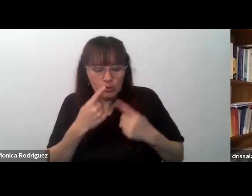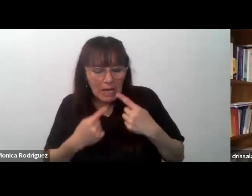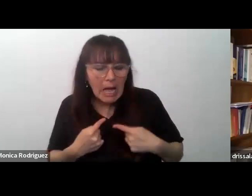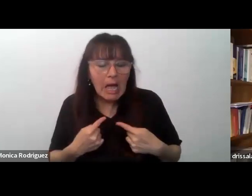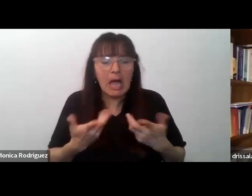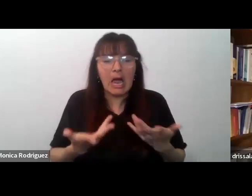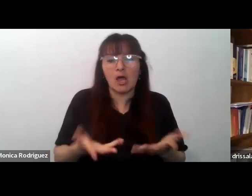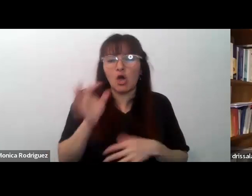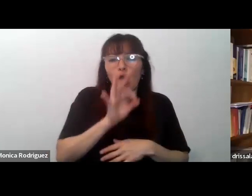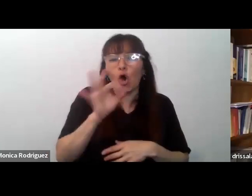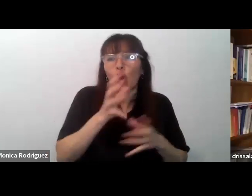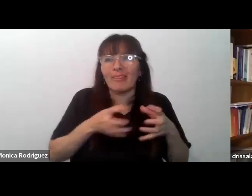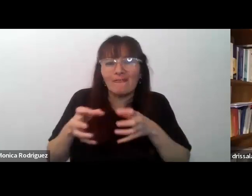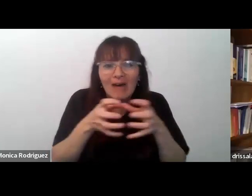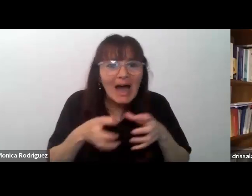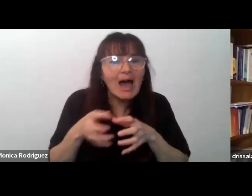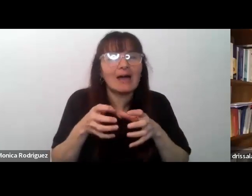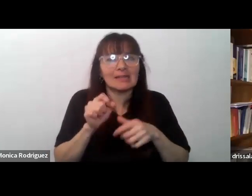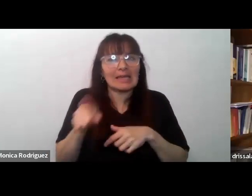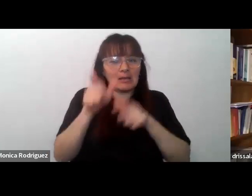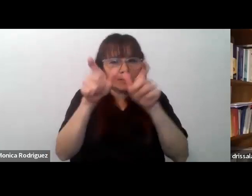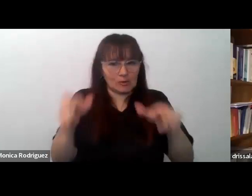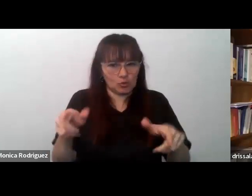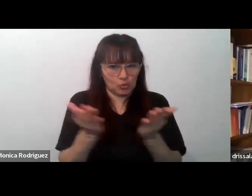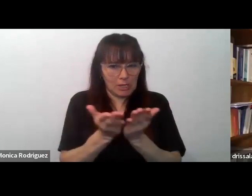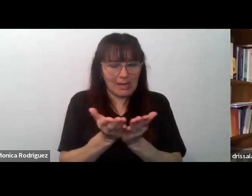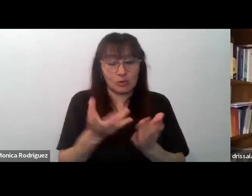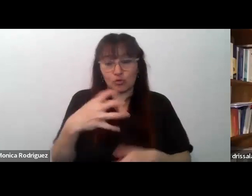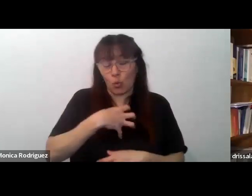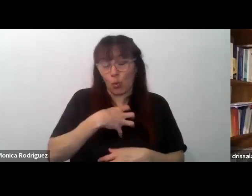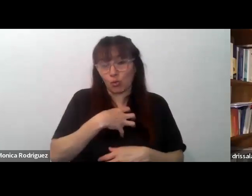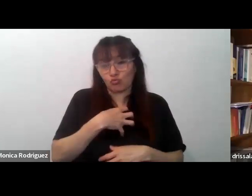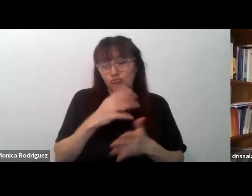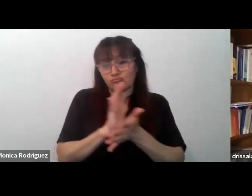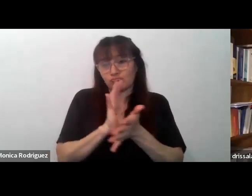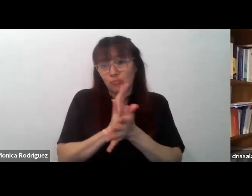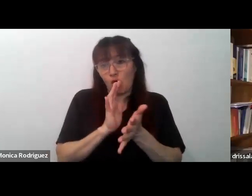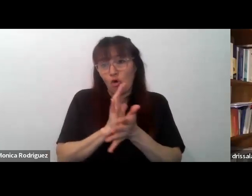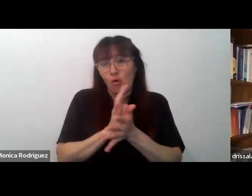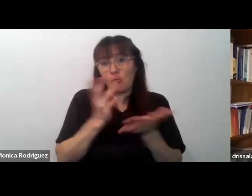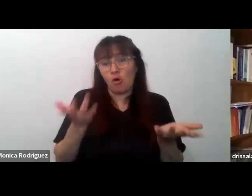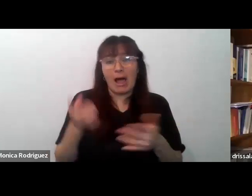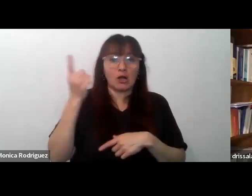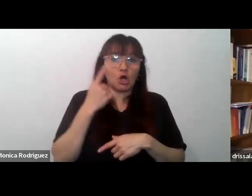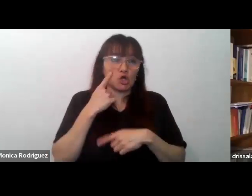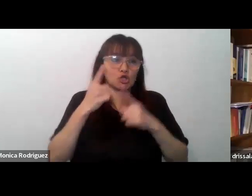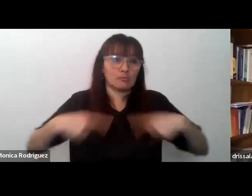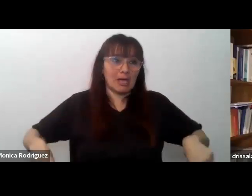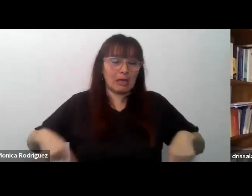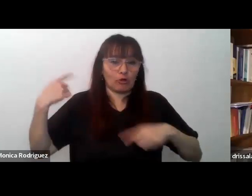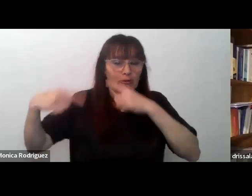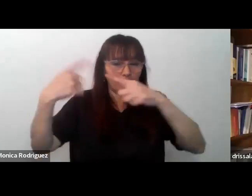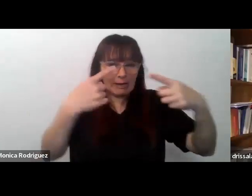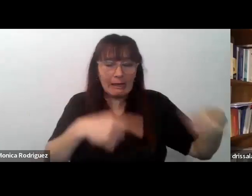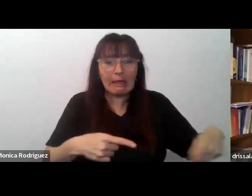de debate en el el estudiante y el curso era considerado como una cantidad de conocimientos que había